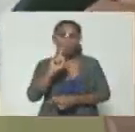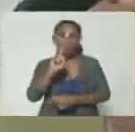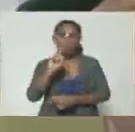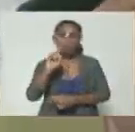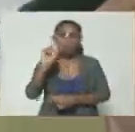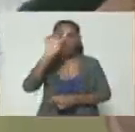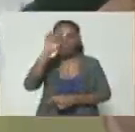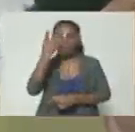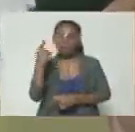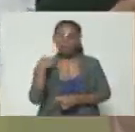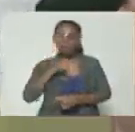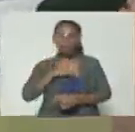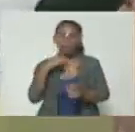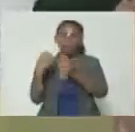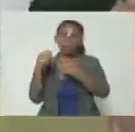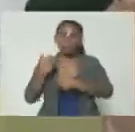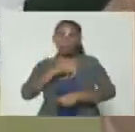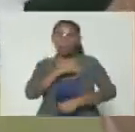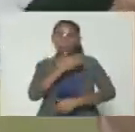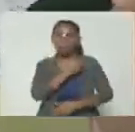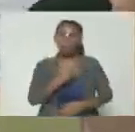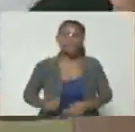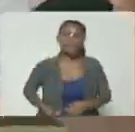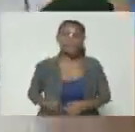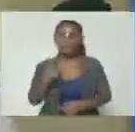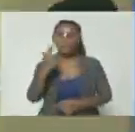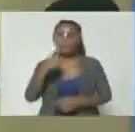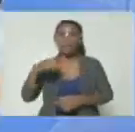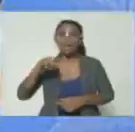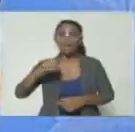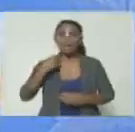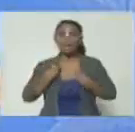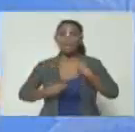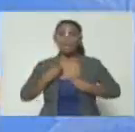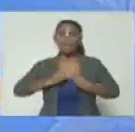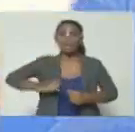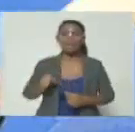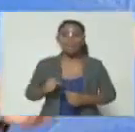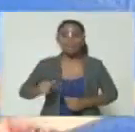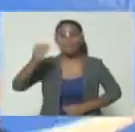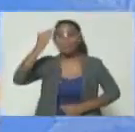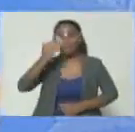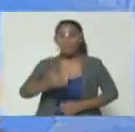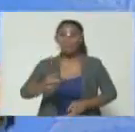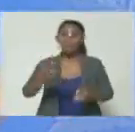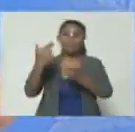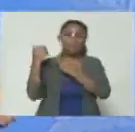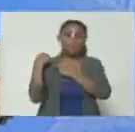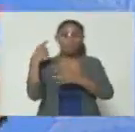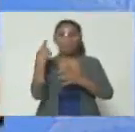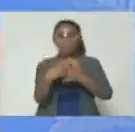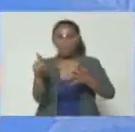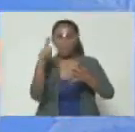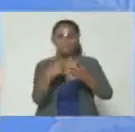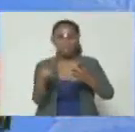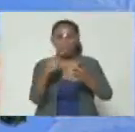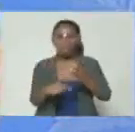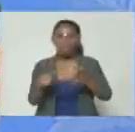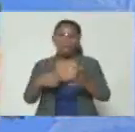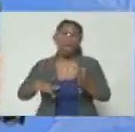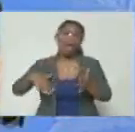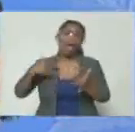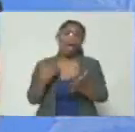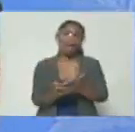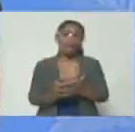vendemos que nuestro presidente está preocupado por nuestras policías y militares que es responsable etcétera etcétera y así hasta